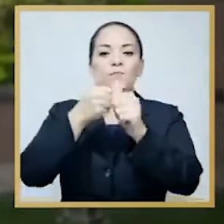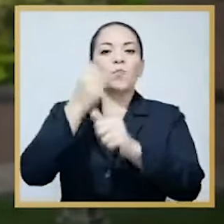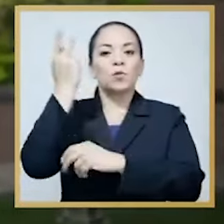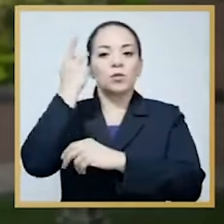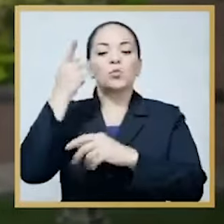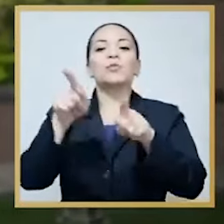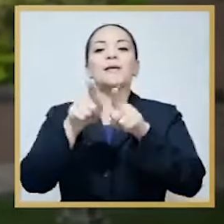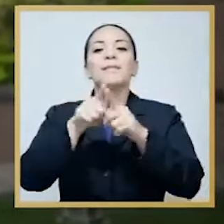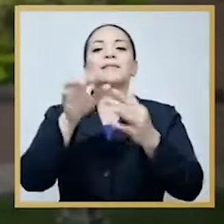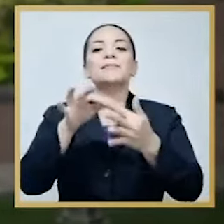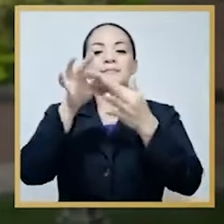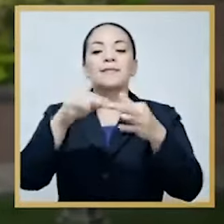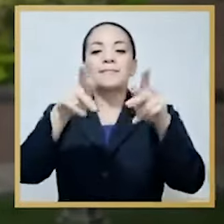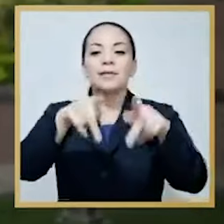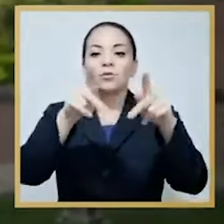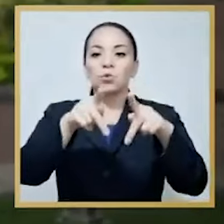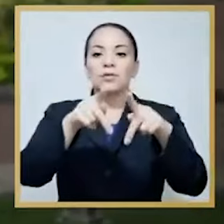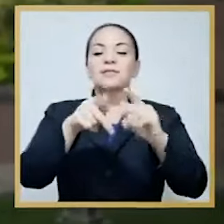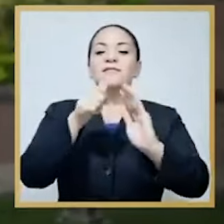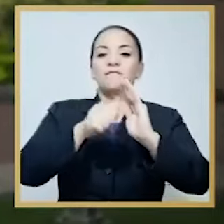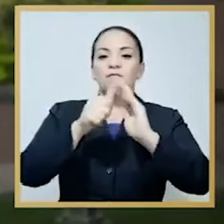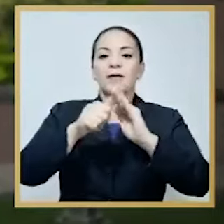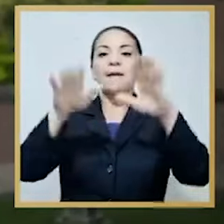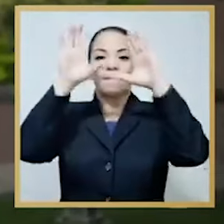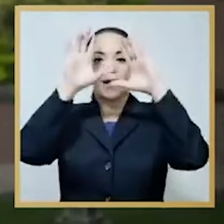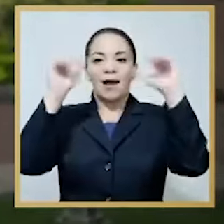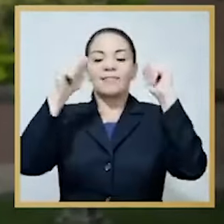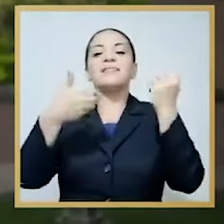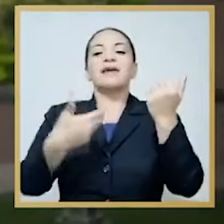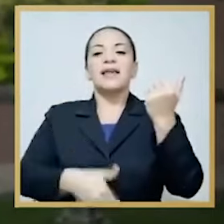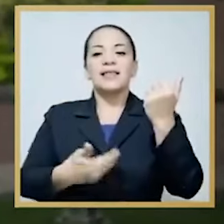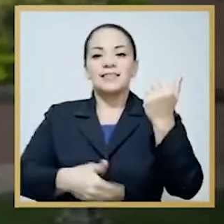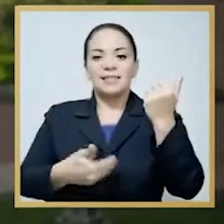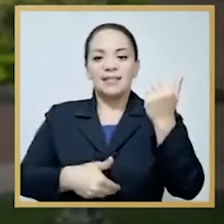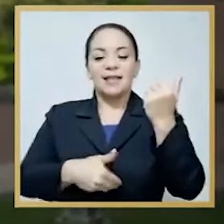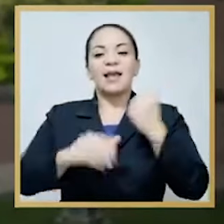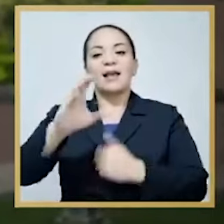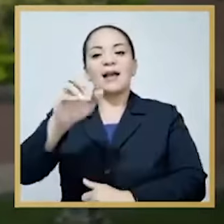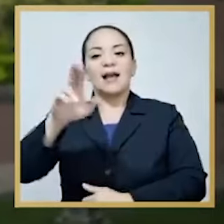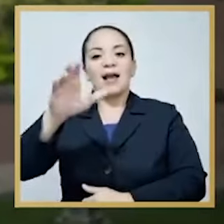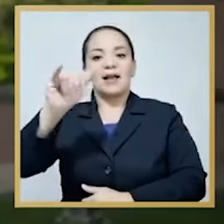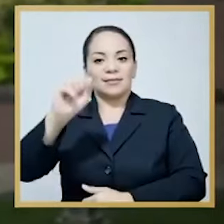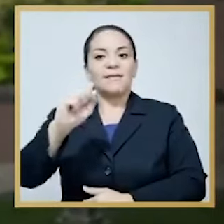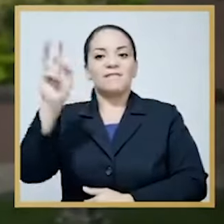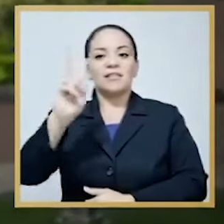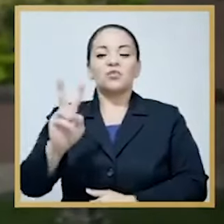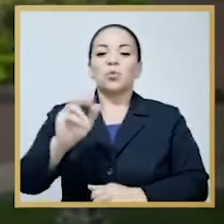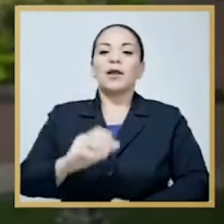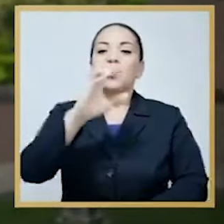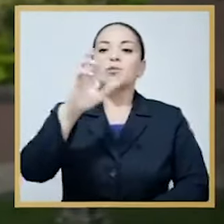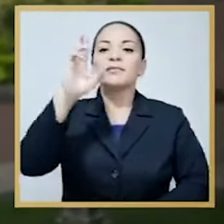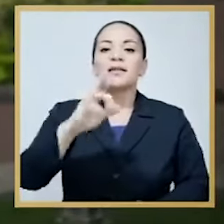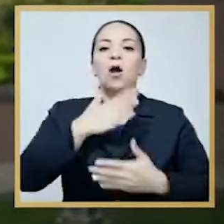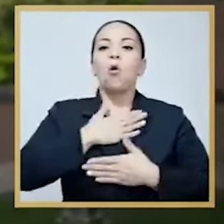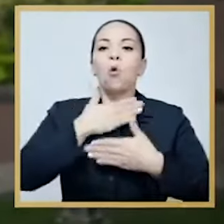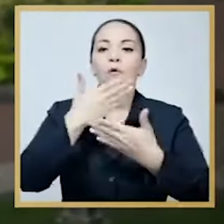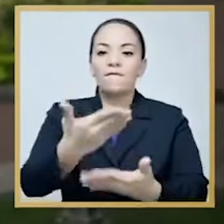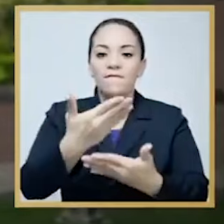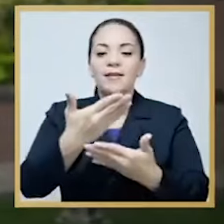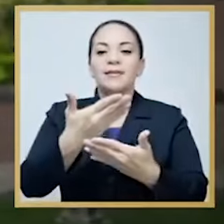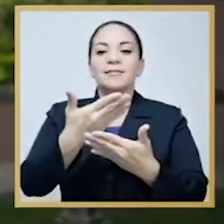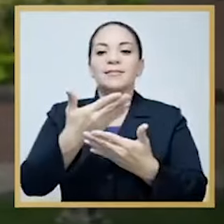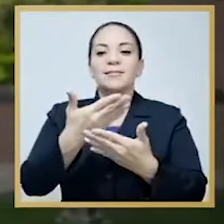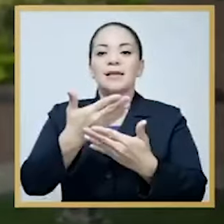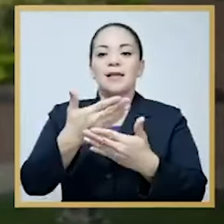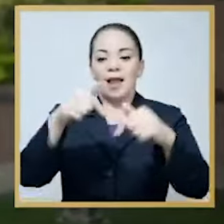encuentran refugiadas en la embajada de Argentina en Caracas. Costa Rica ofrece asilo